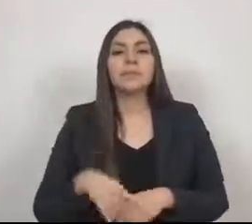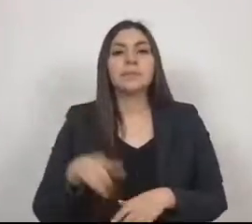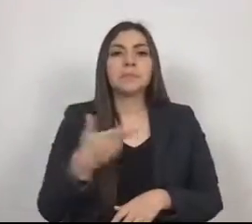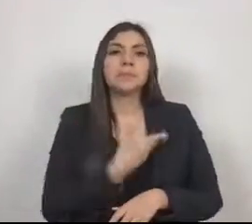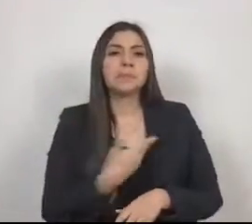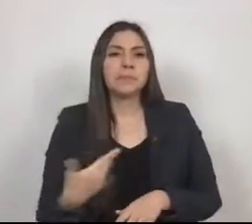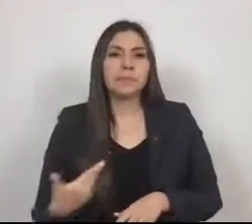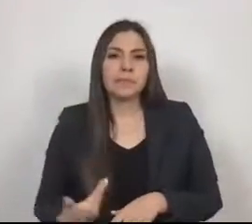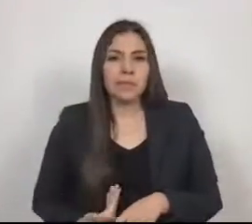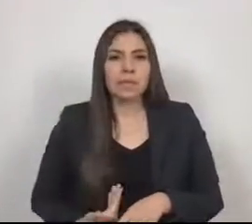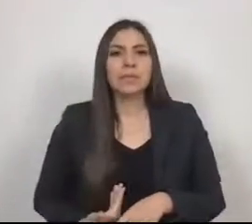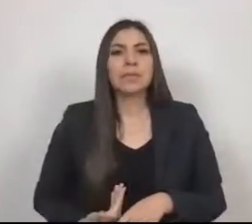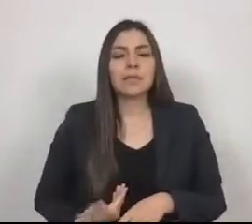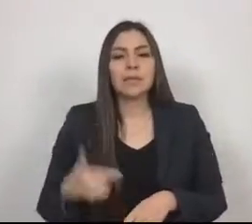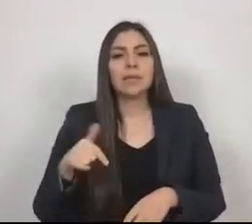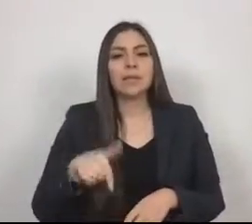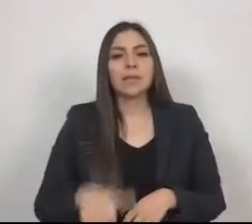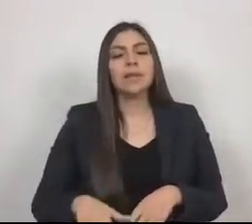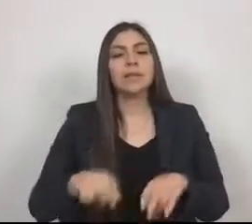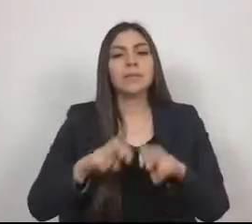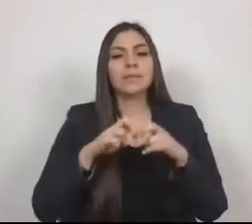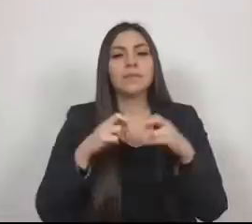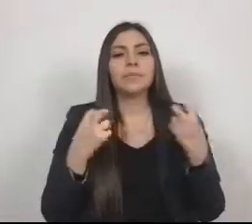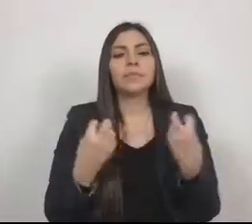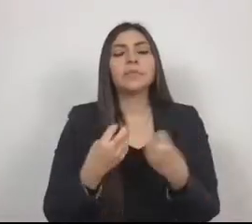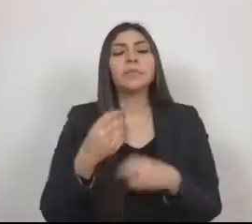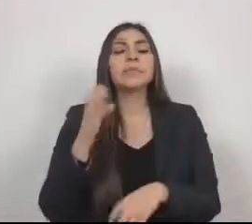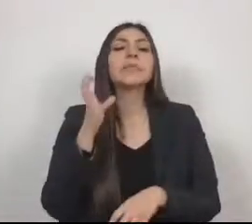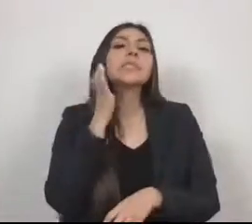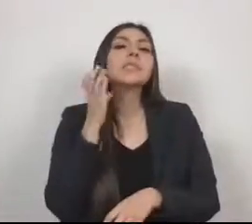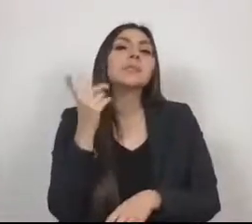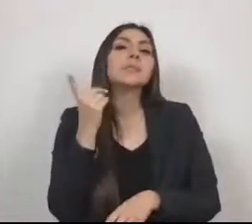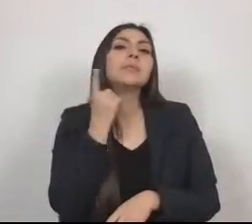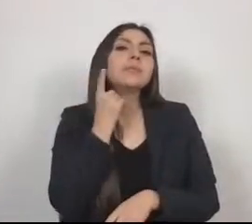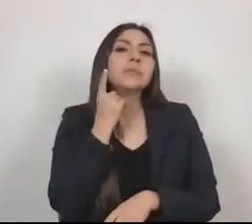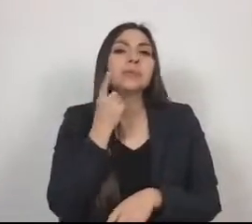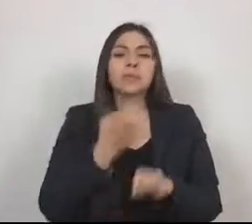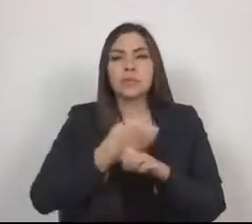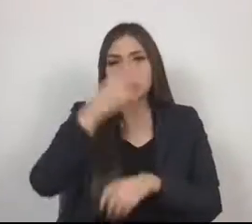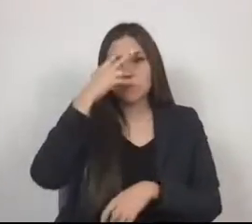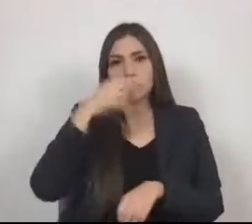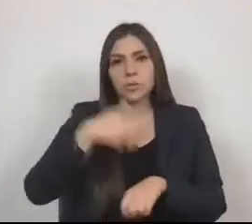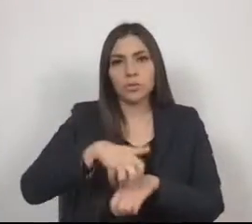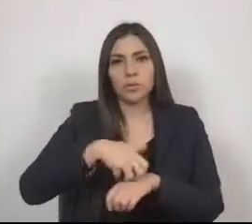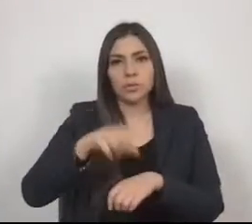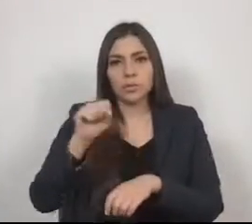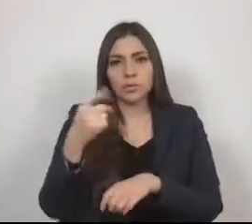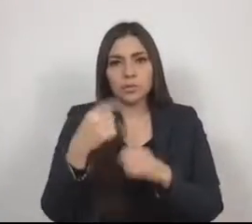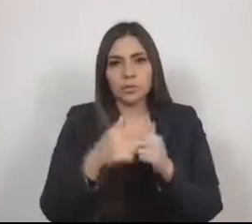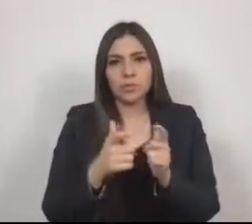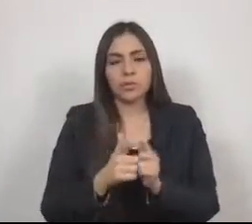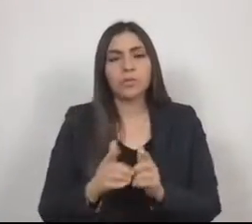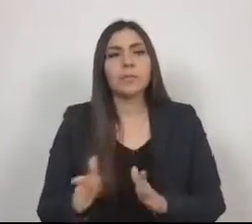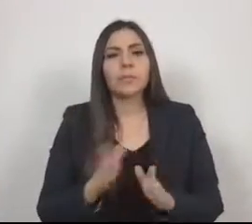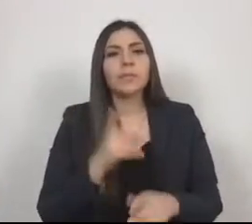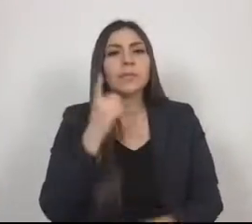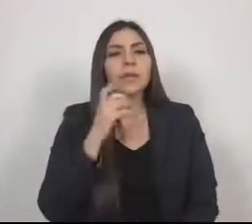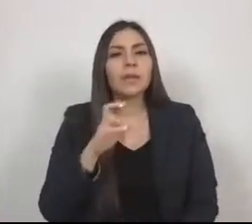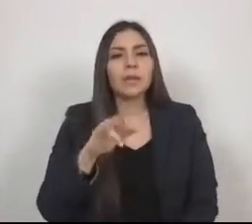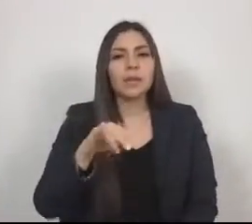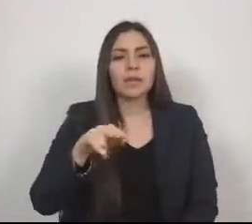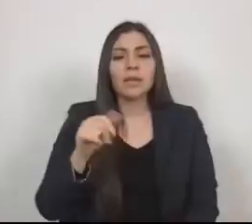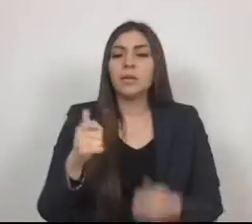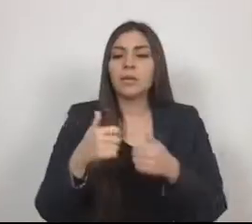legislatura del Estado de México. Diputada Rosa María Cetina González, en nombre del Grupo Parlamentario de Morena, de